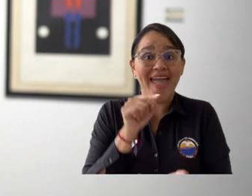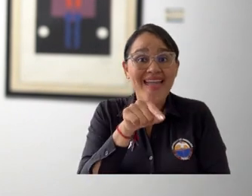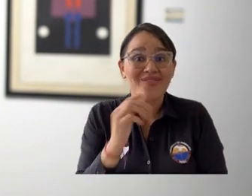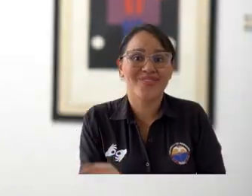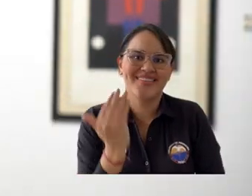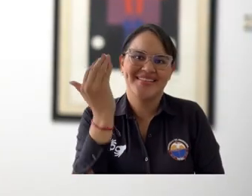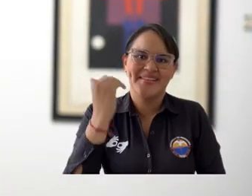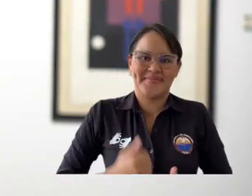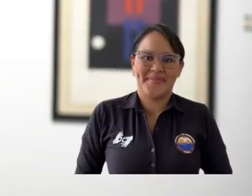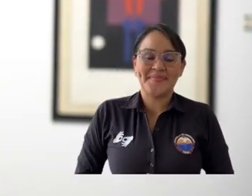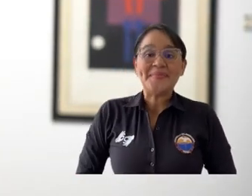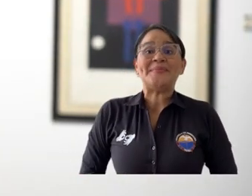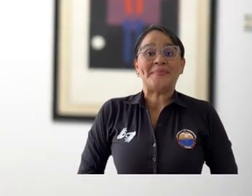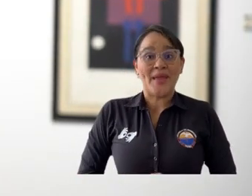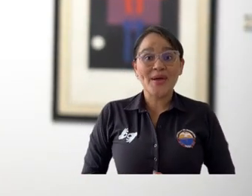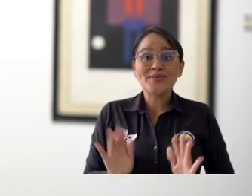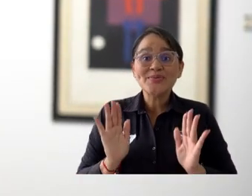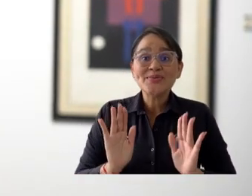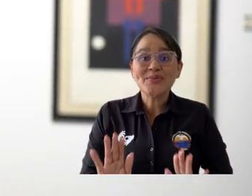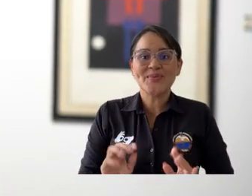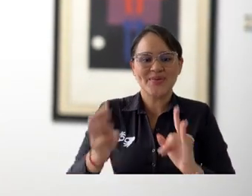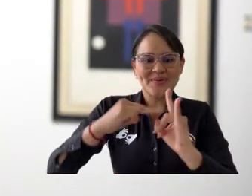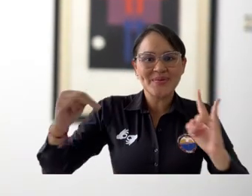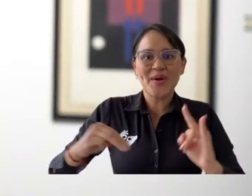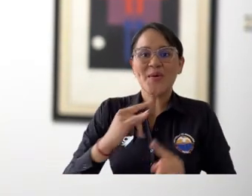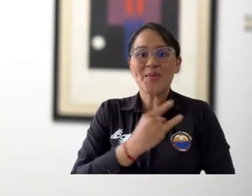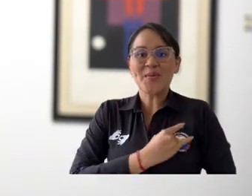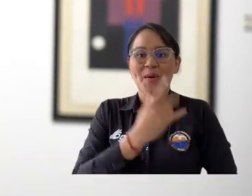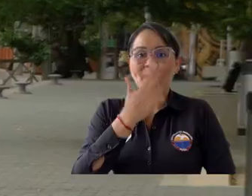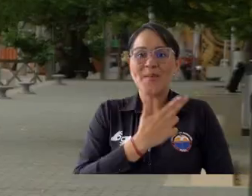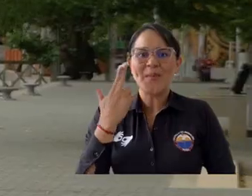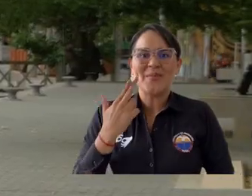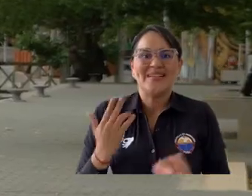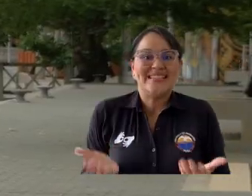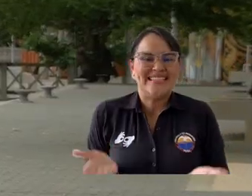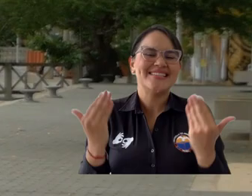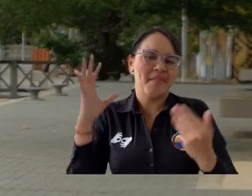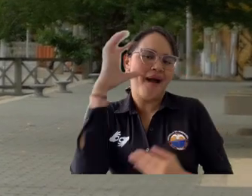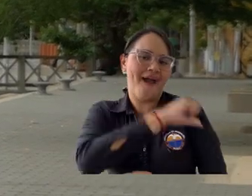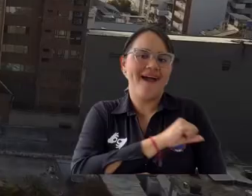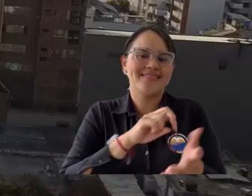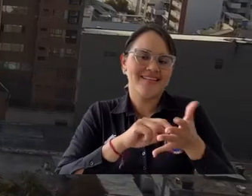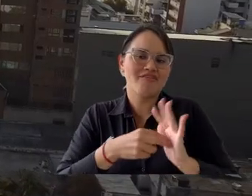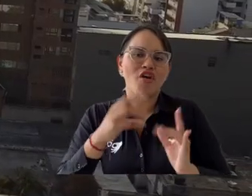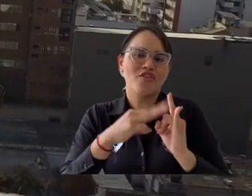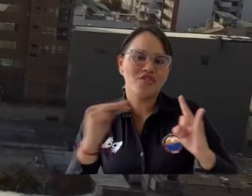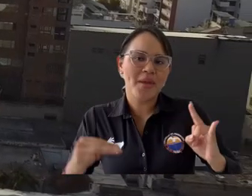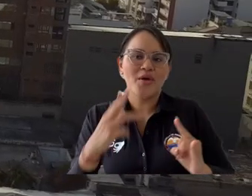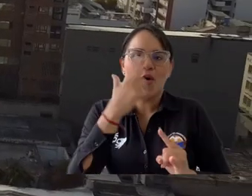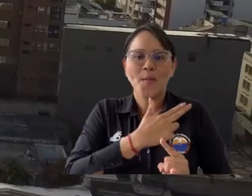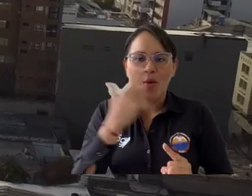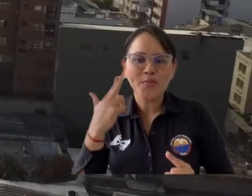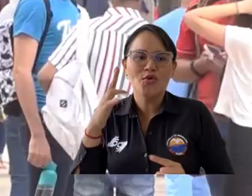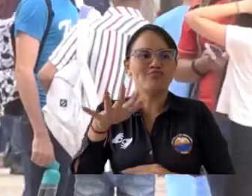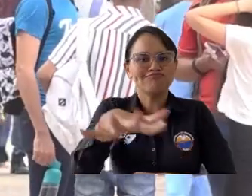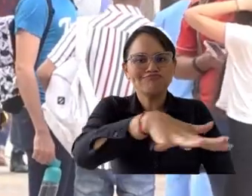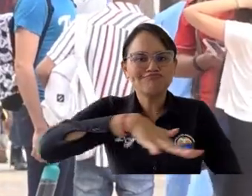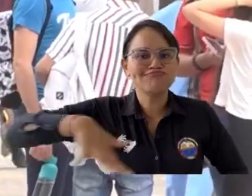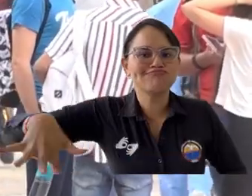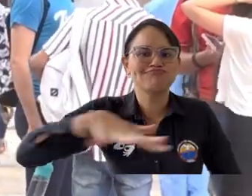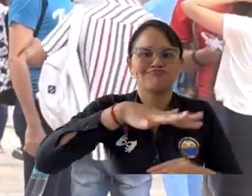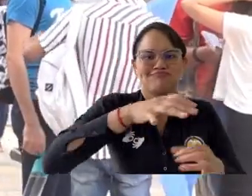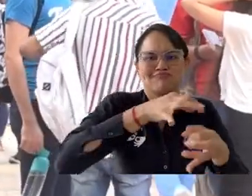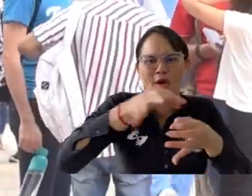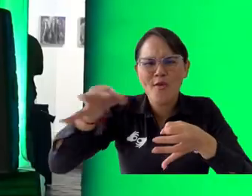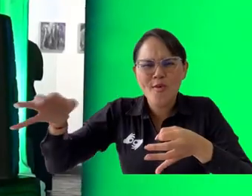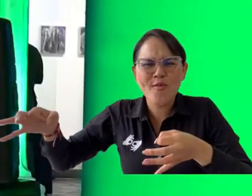se haya acreditado como una universidad comprometida porque esto refleja el compromiso que tiene la universidad con el territorio y sobre todo